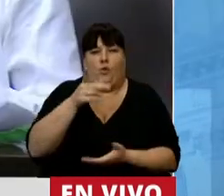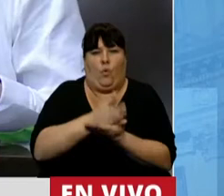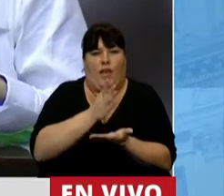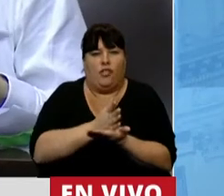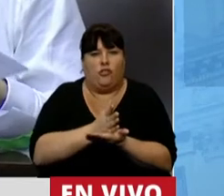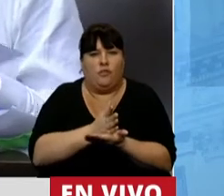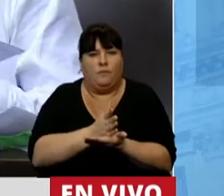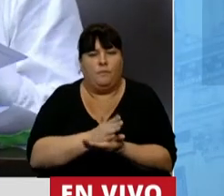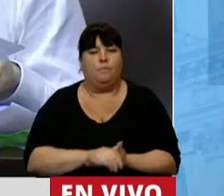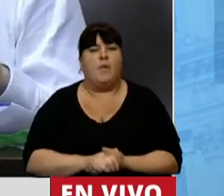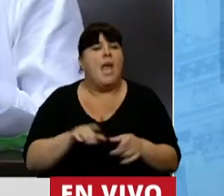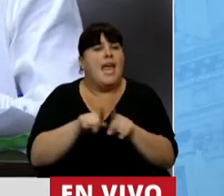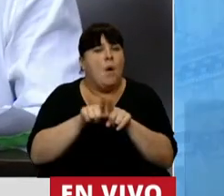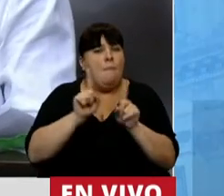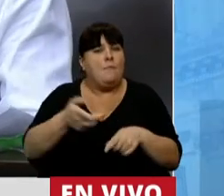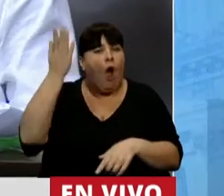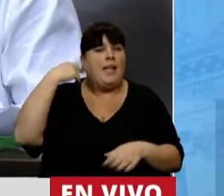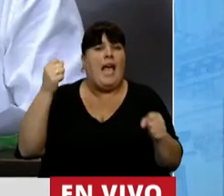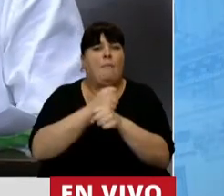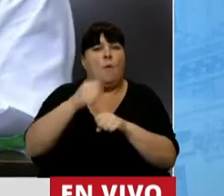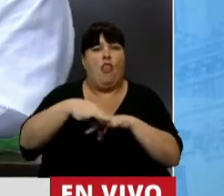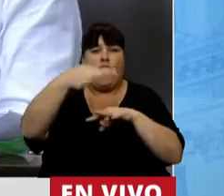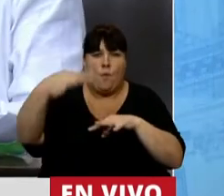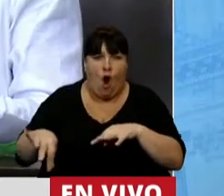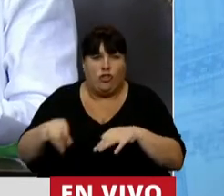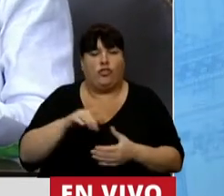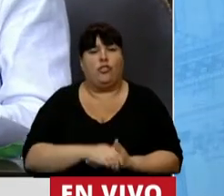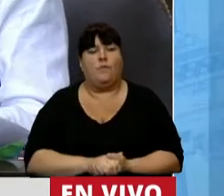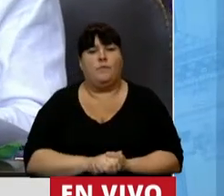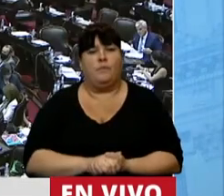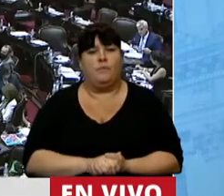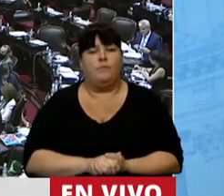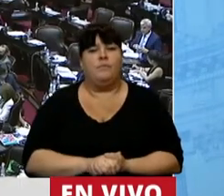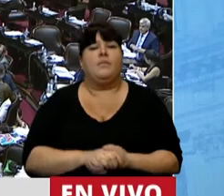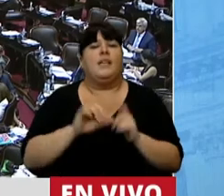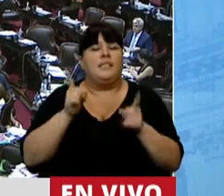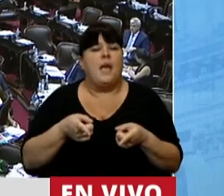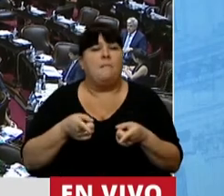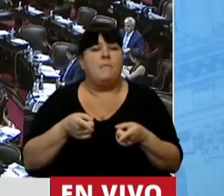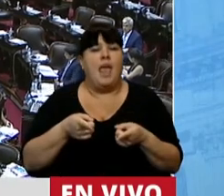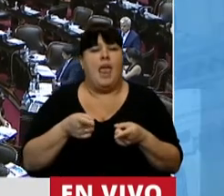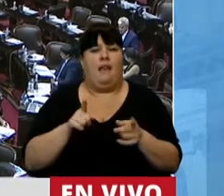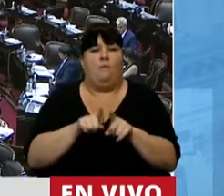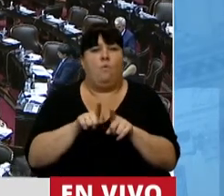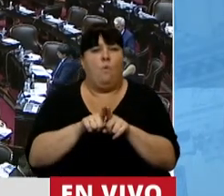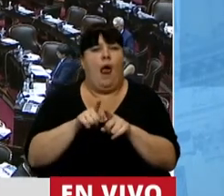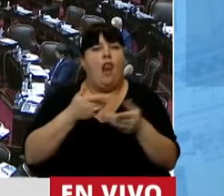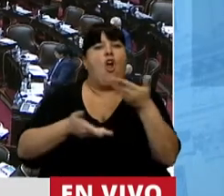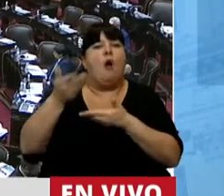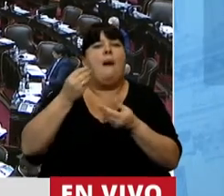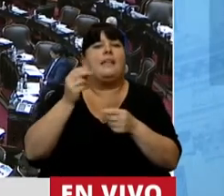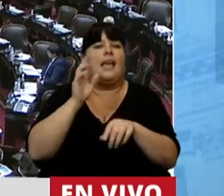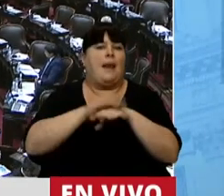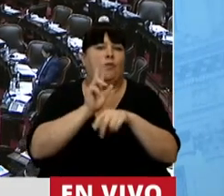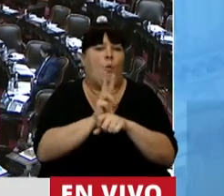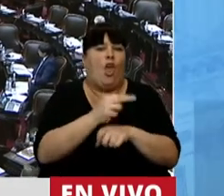derechos. como se hizo cuando se sancionó el divorcio vincular se estableció el carácter compartido de la